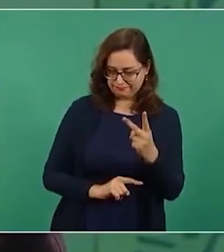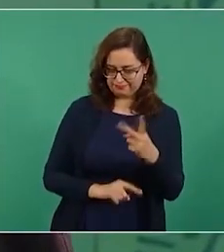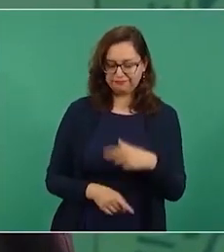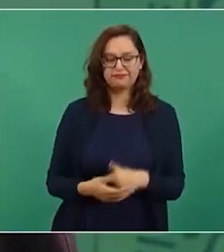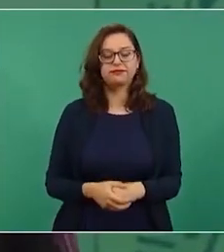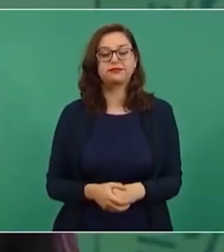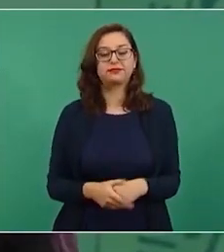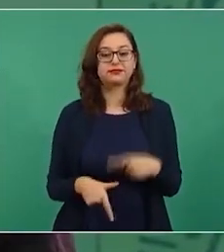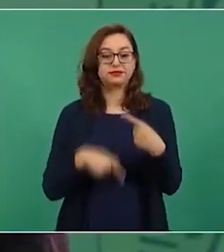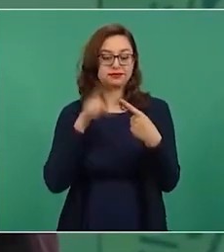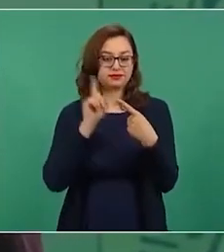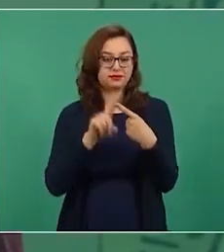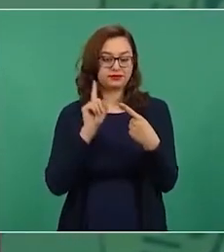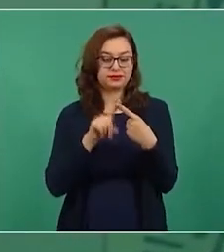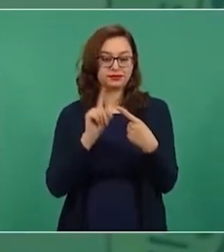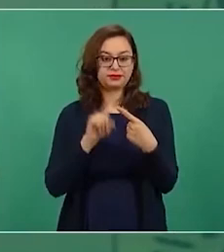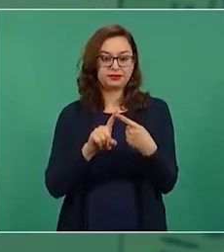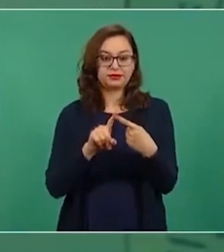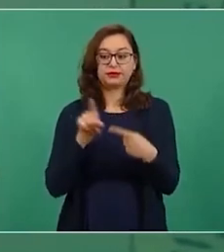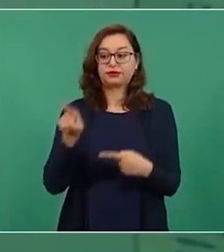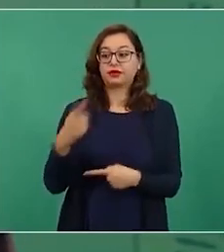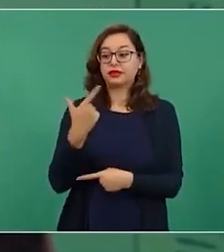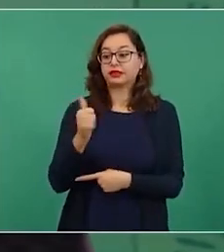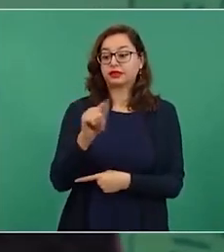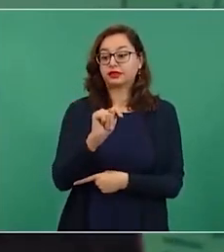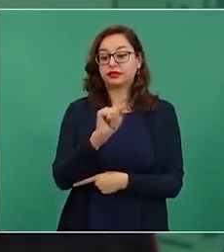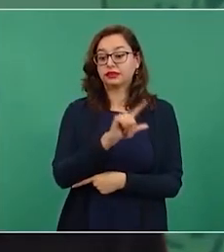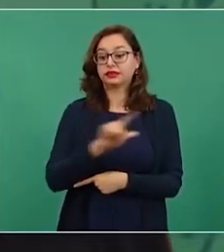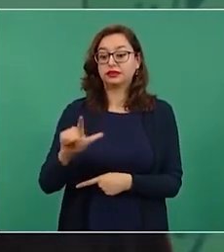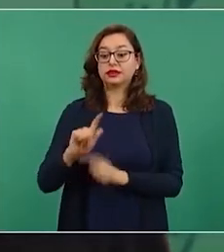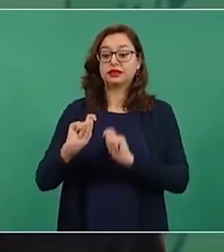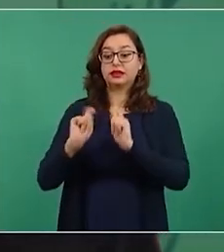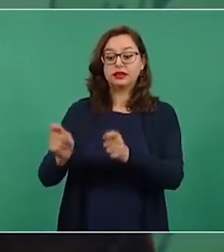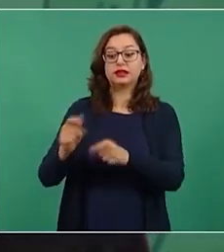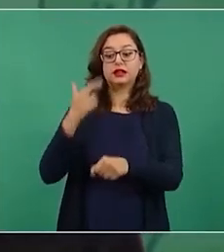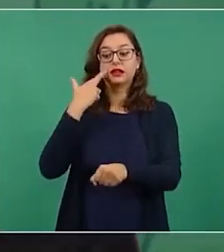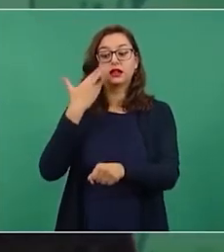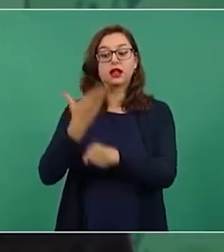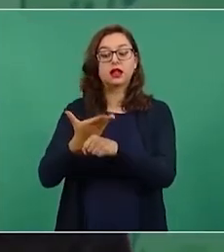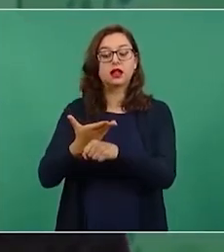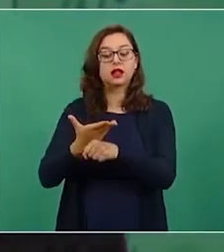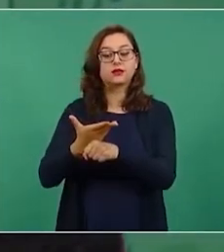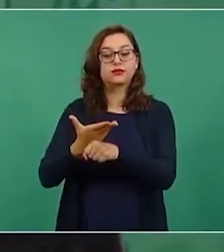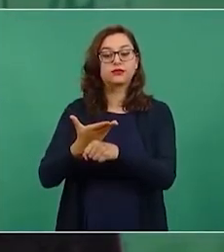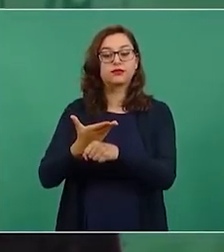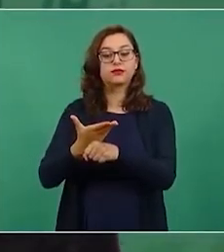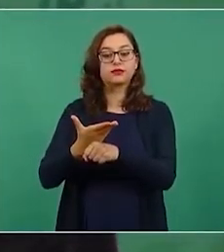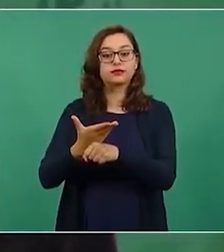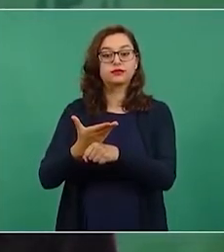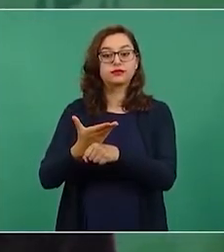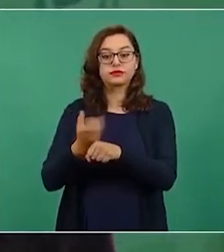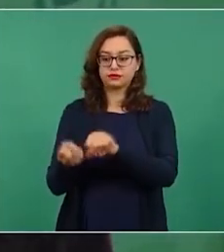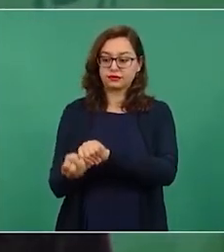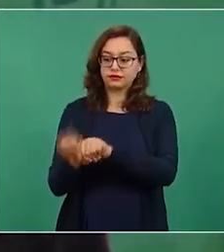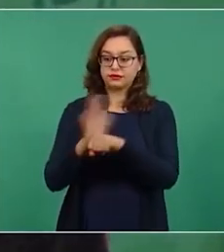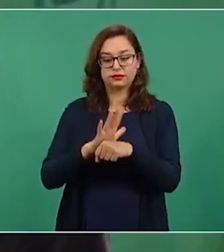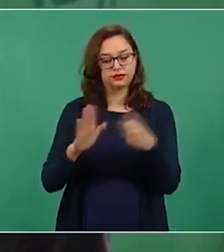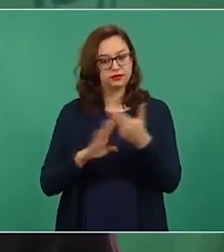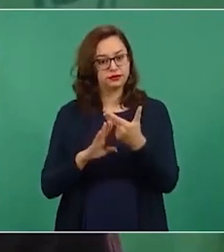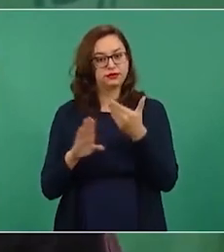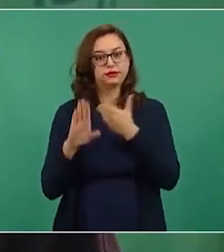él está encargado del programa de combate al COVID.